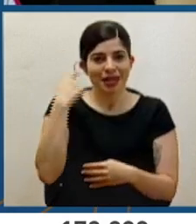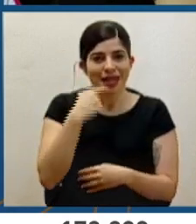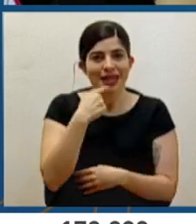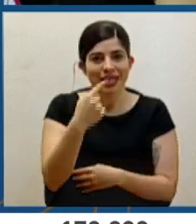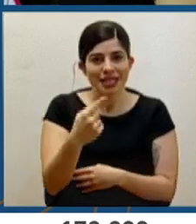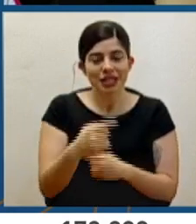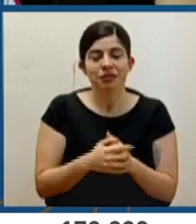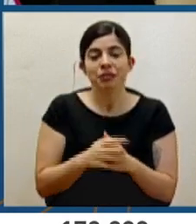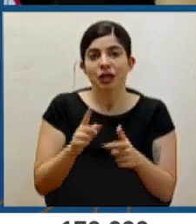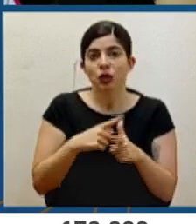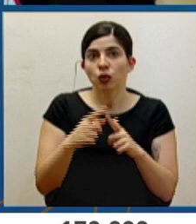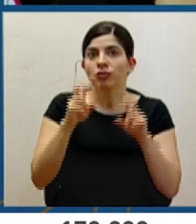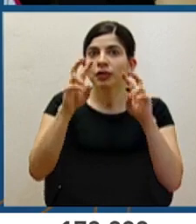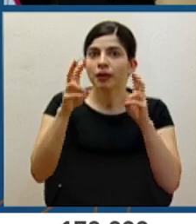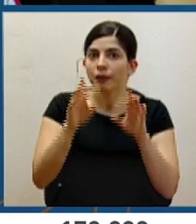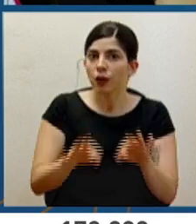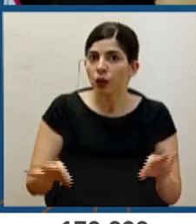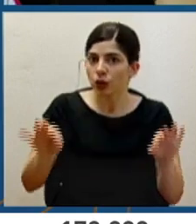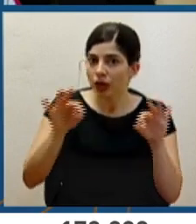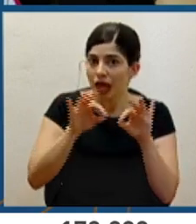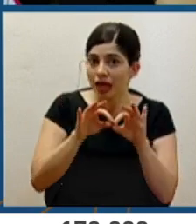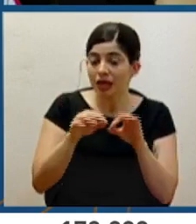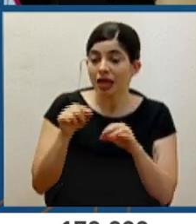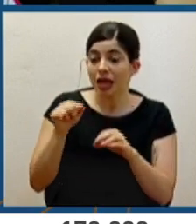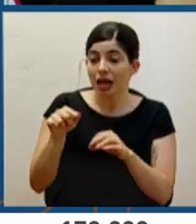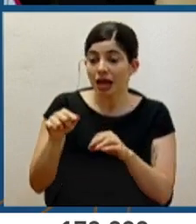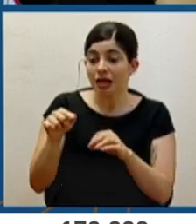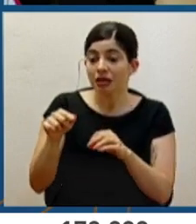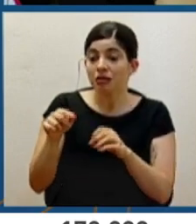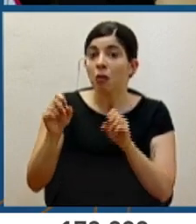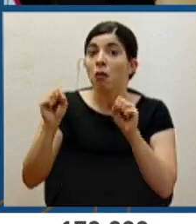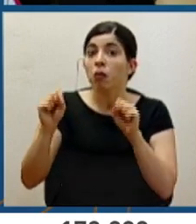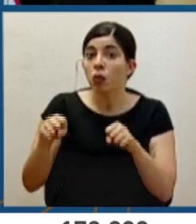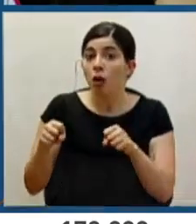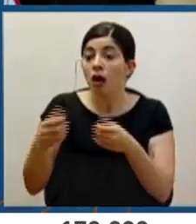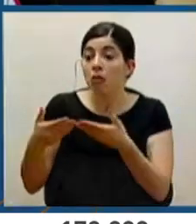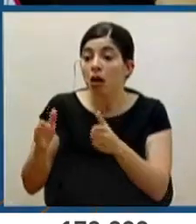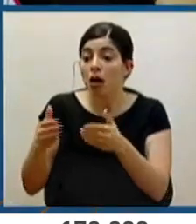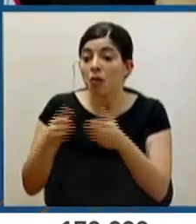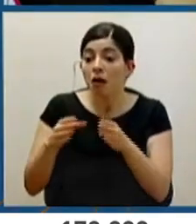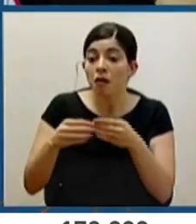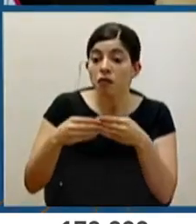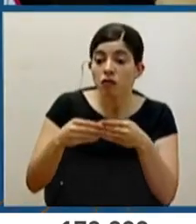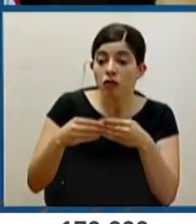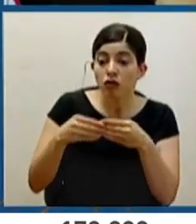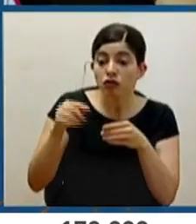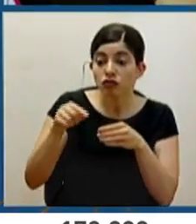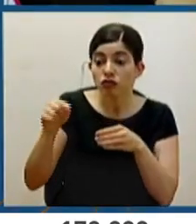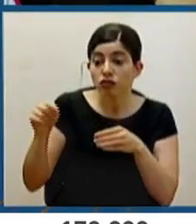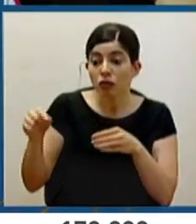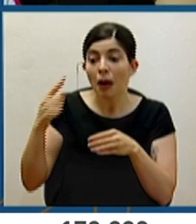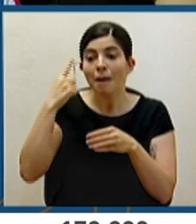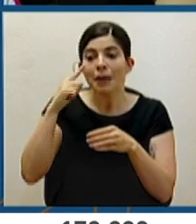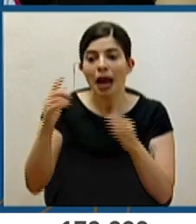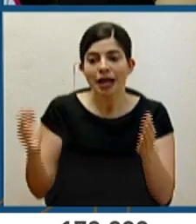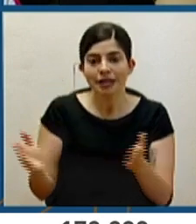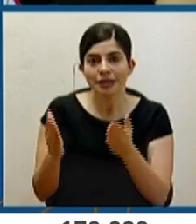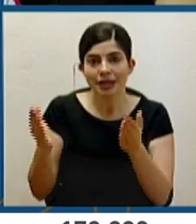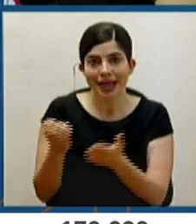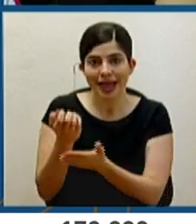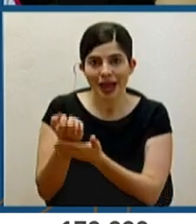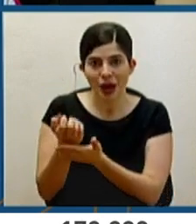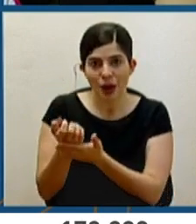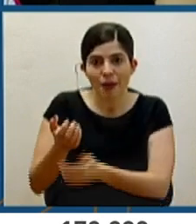un aspecto importantísimo es poder habilitar más espacios para poder garantizar una reactivación